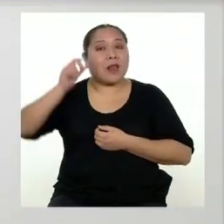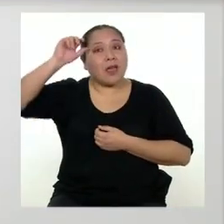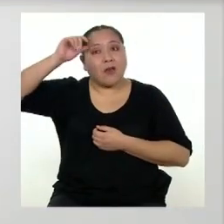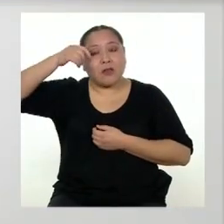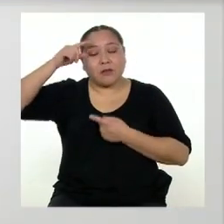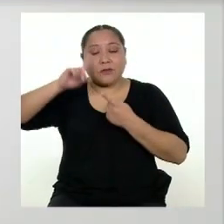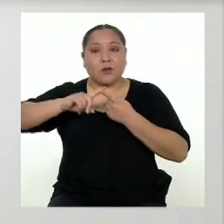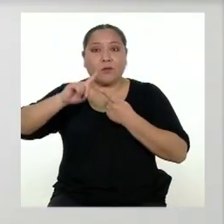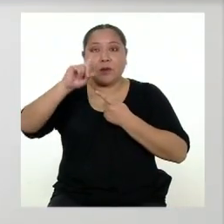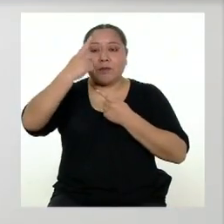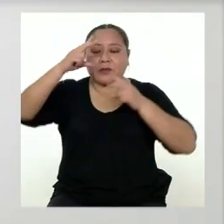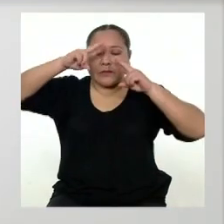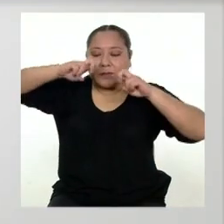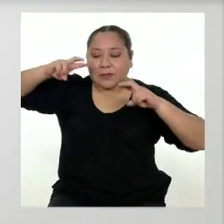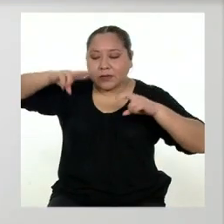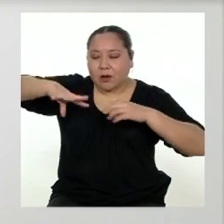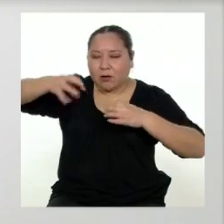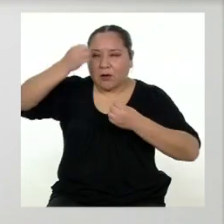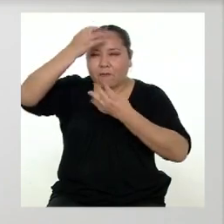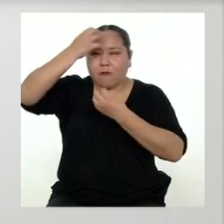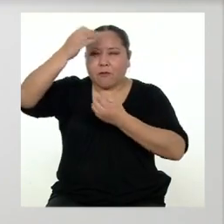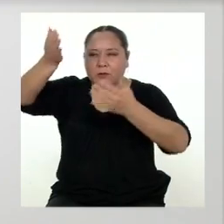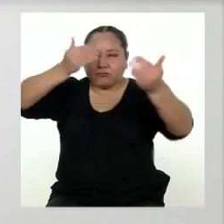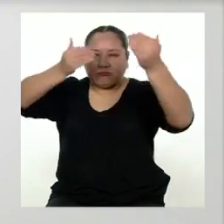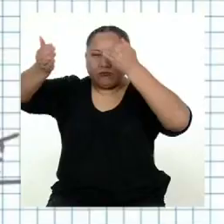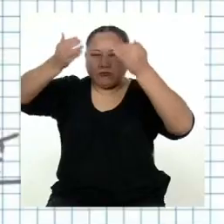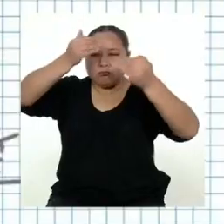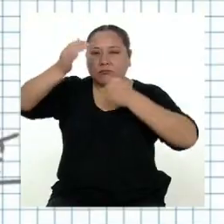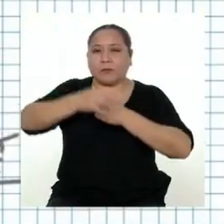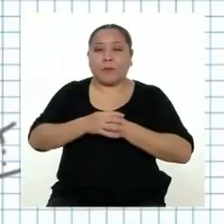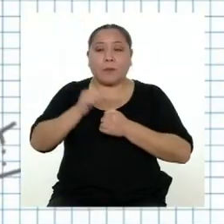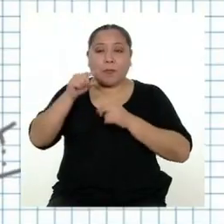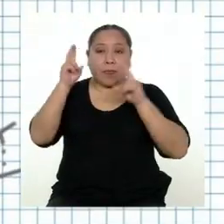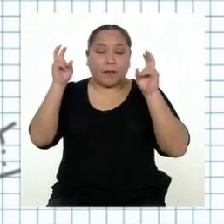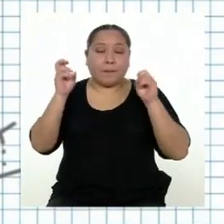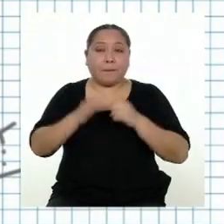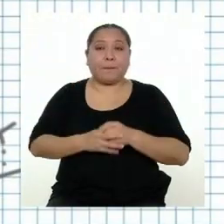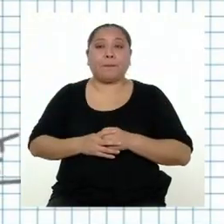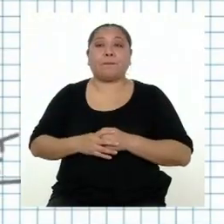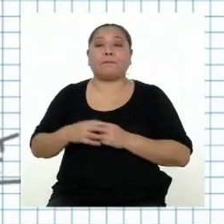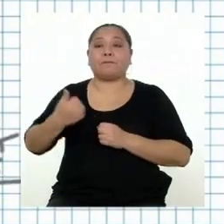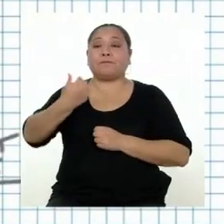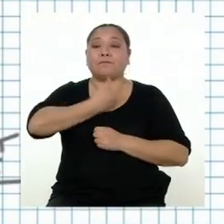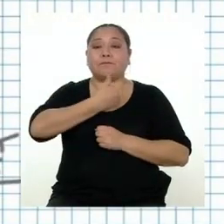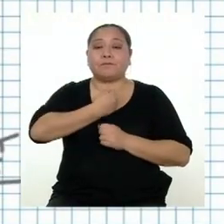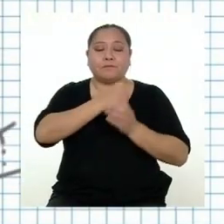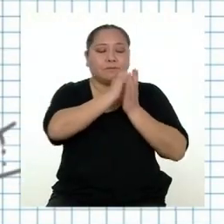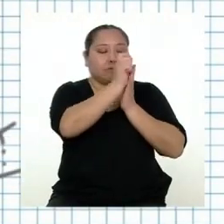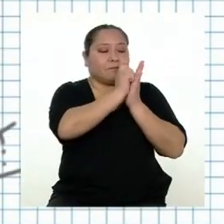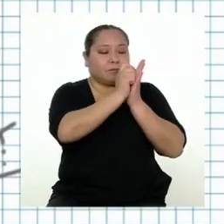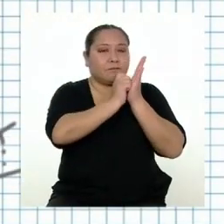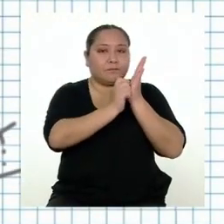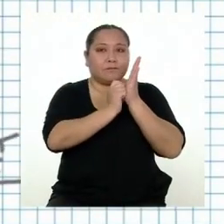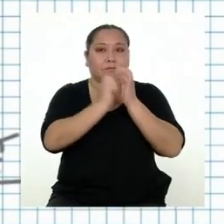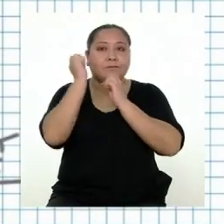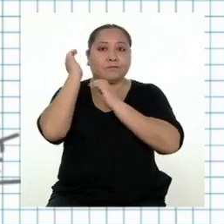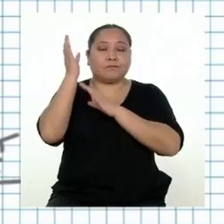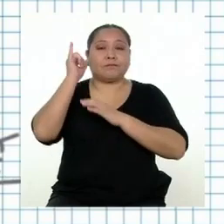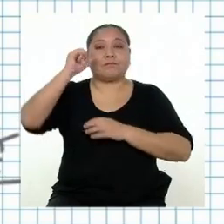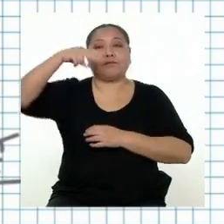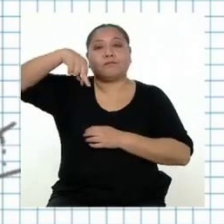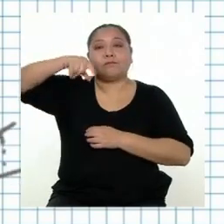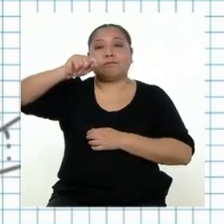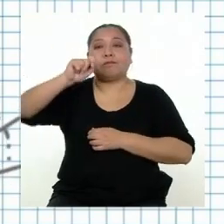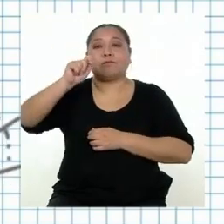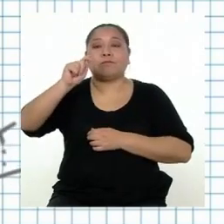paso es investigar e informarnos sobre el tema a desarrollar. Hicimos nuestro propio texto instructivo con recomendaciones